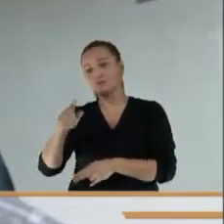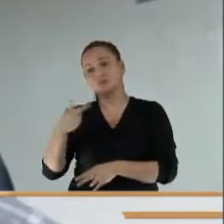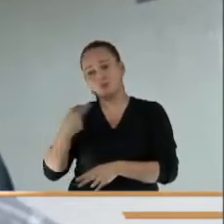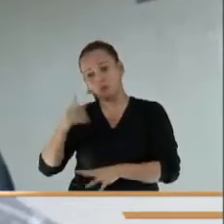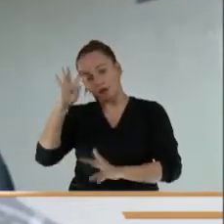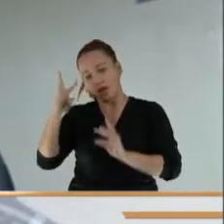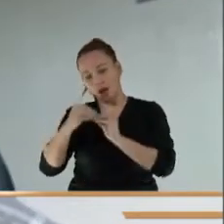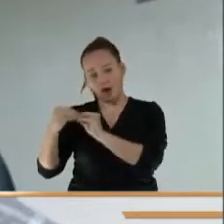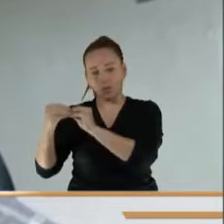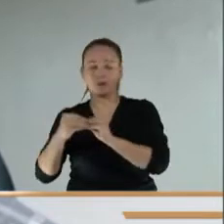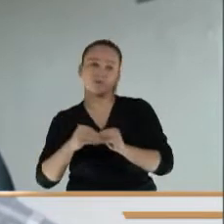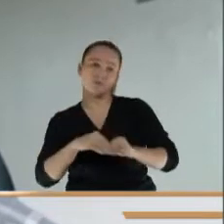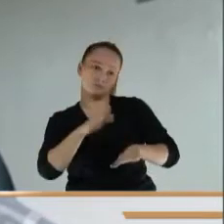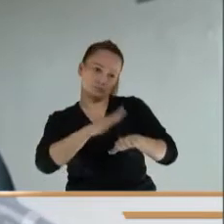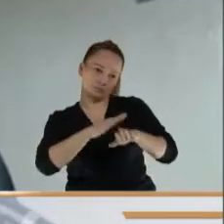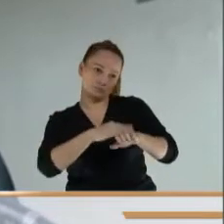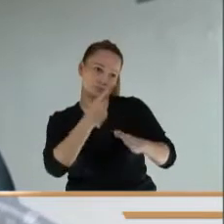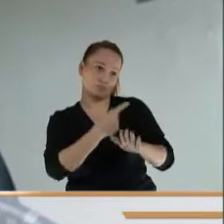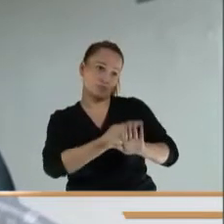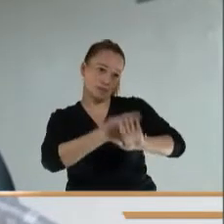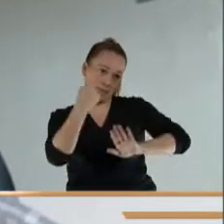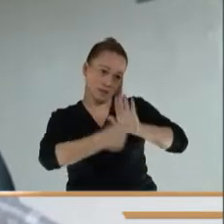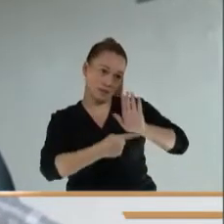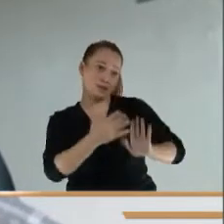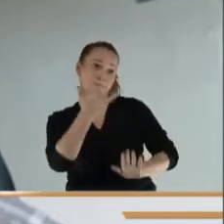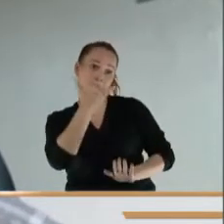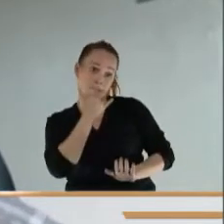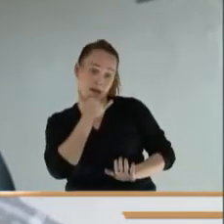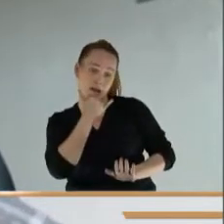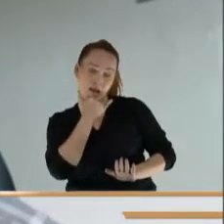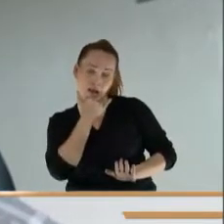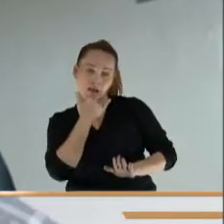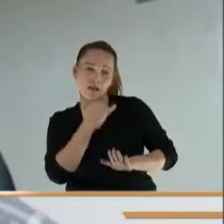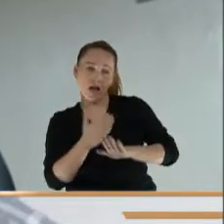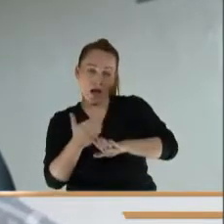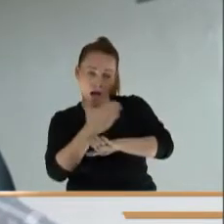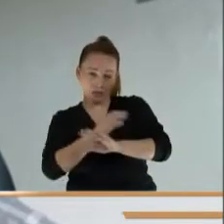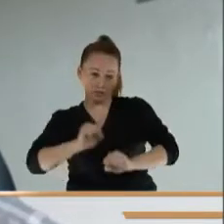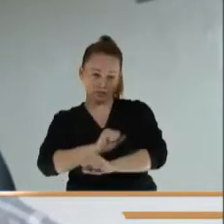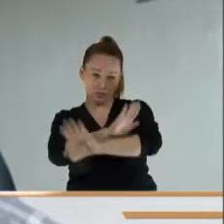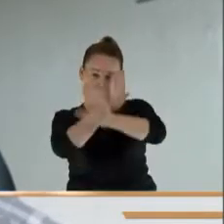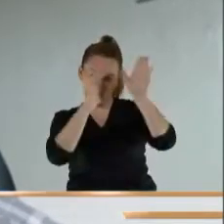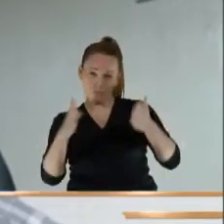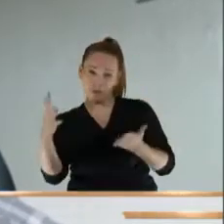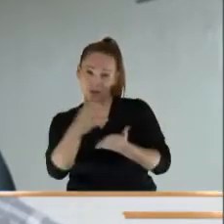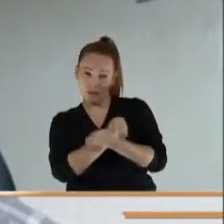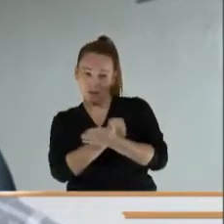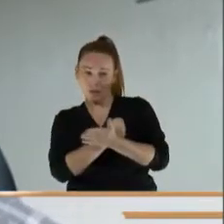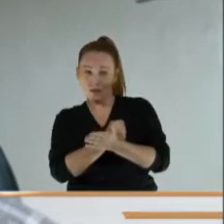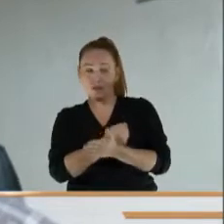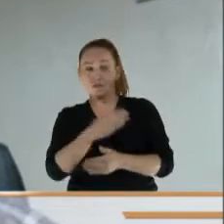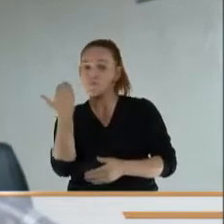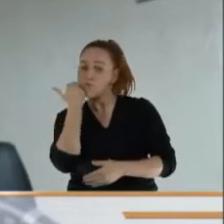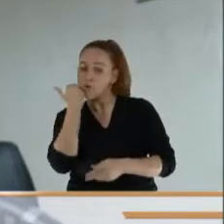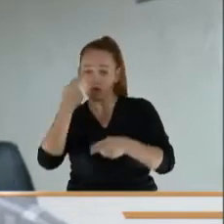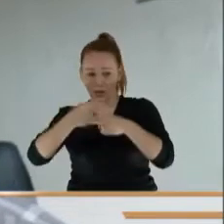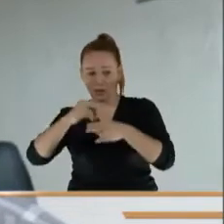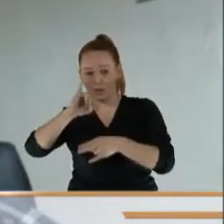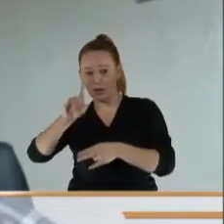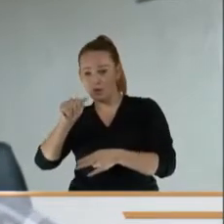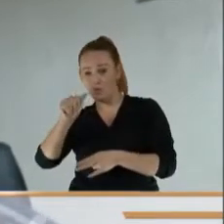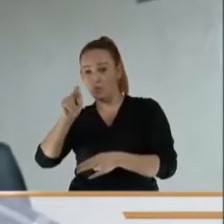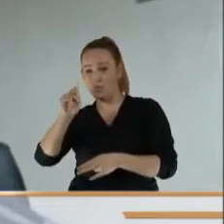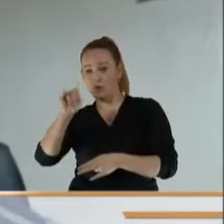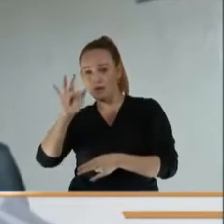presidente, aquí hay un error que lo detectamos esta mañana con la doctora Juanita Gubertus y se